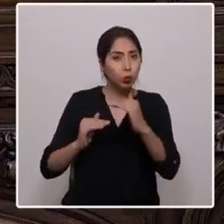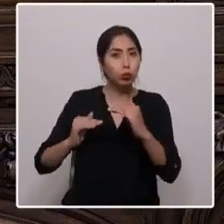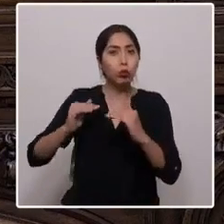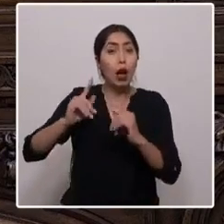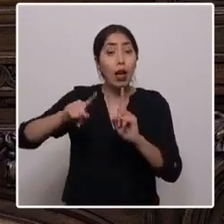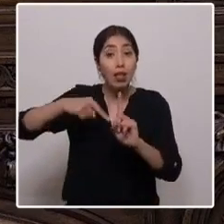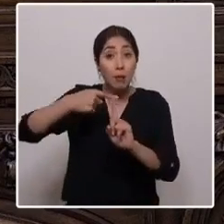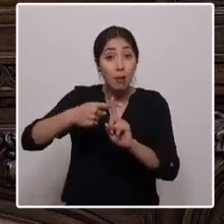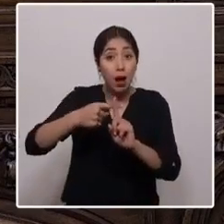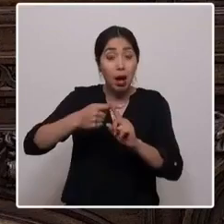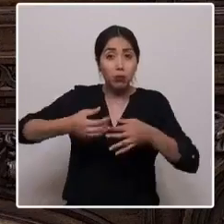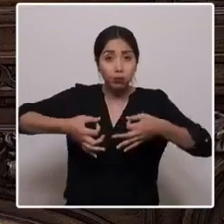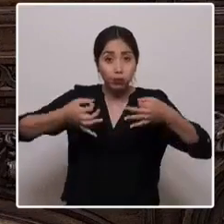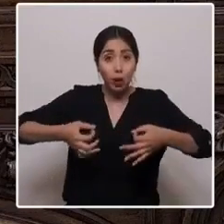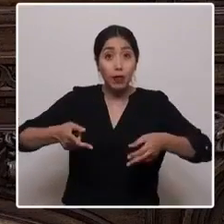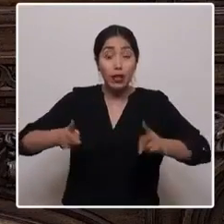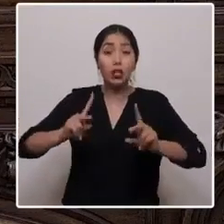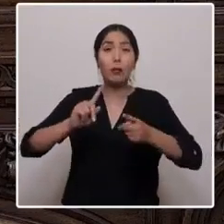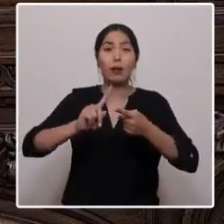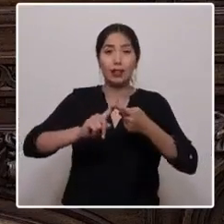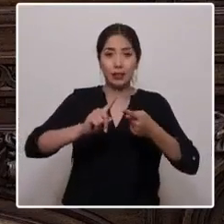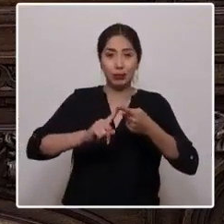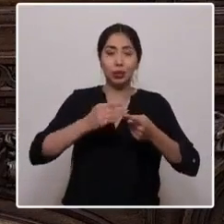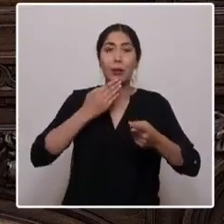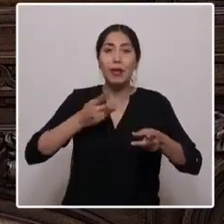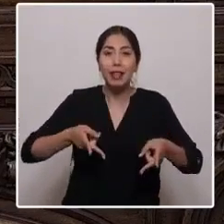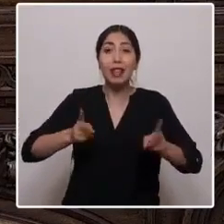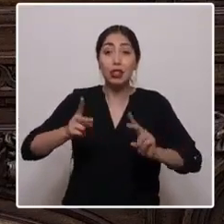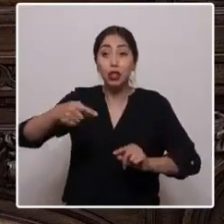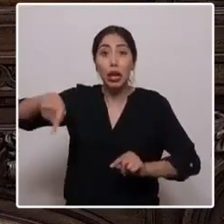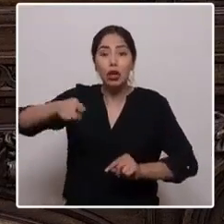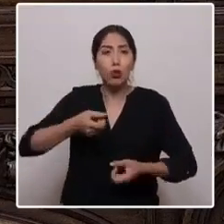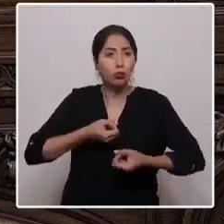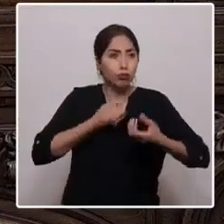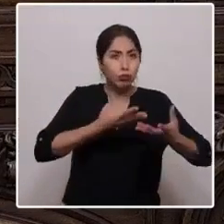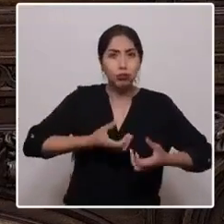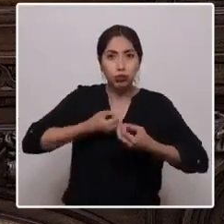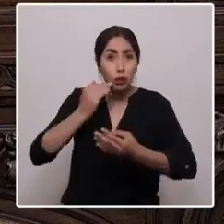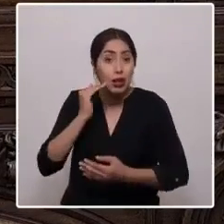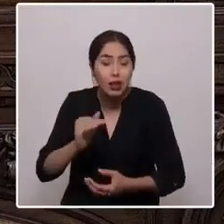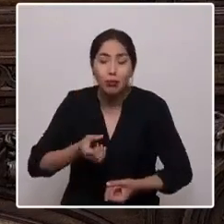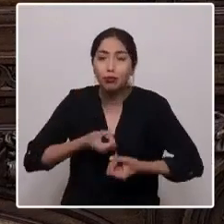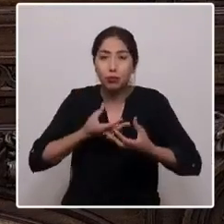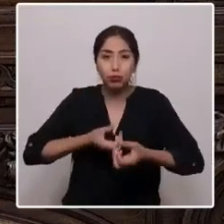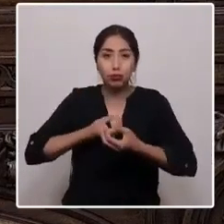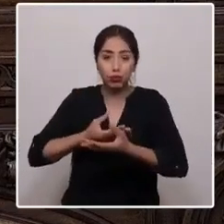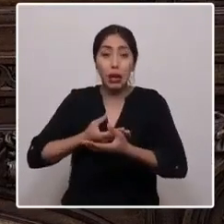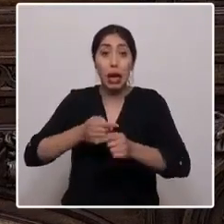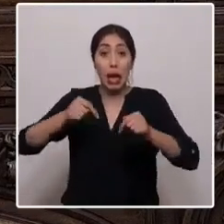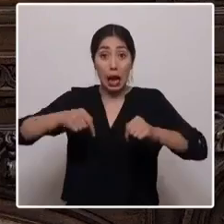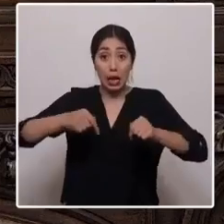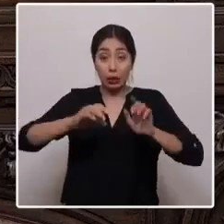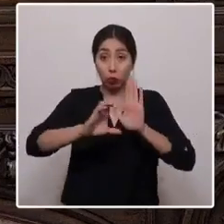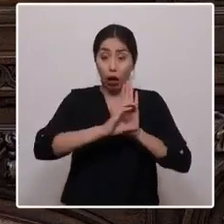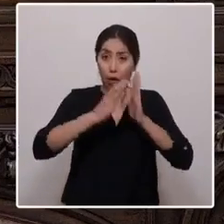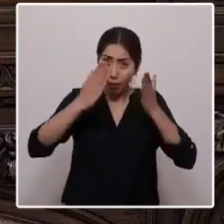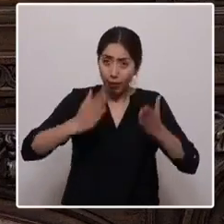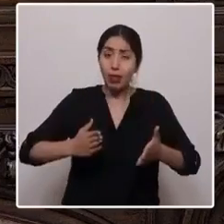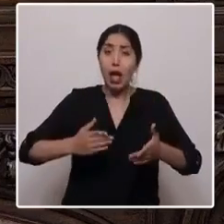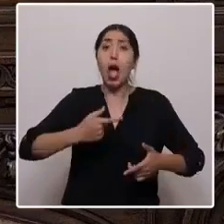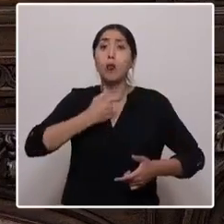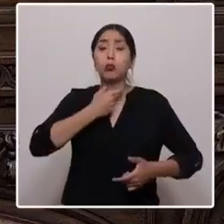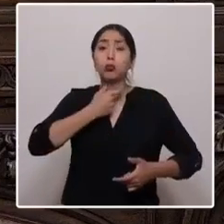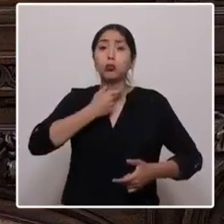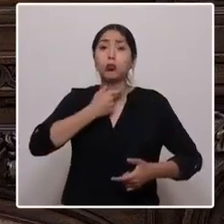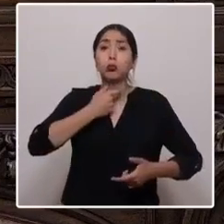derecho a participación y el derecho a ser oídas y oídos. Esta Constitución debe garantizar los derechos de niños, niñas y adolescentes, quienes además